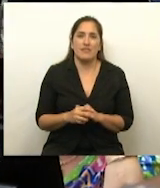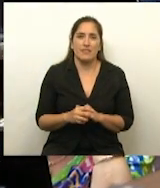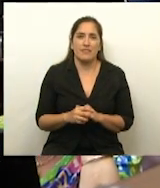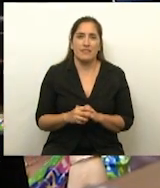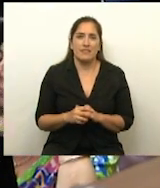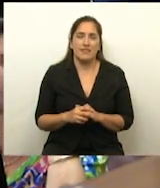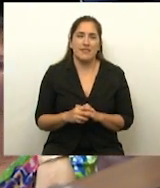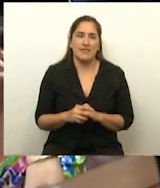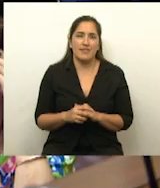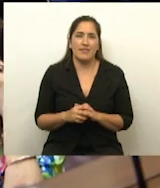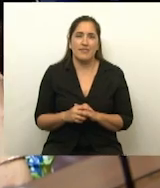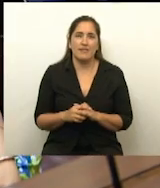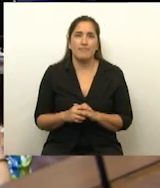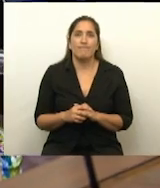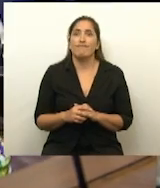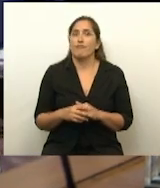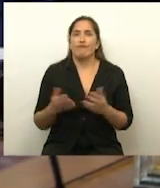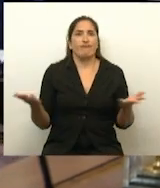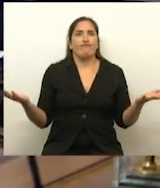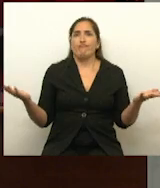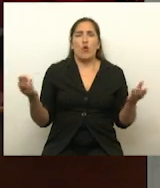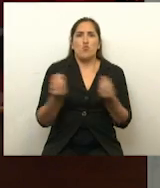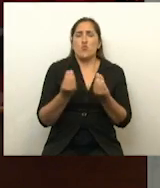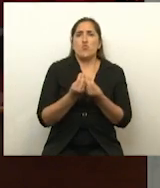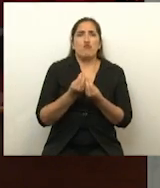No, con tantas abstenciones no va a haber cuárum.